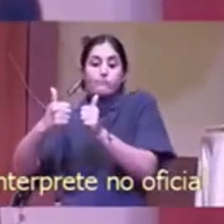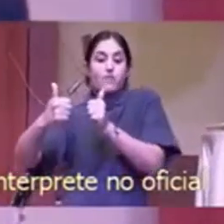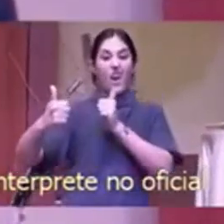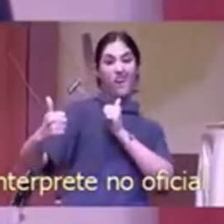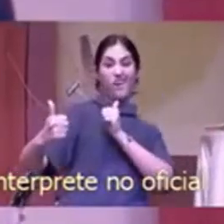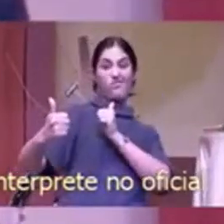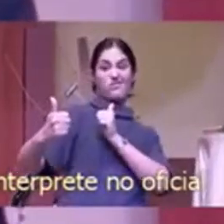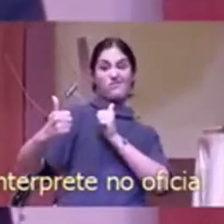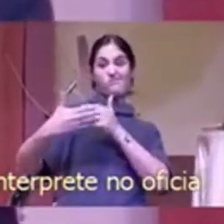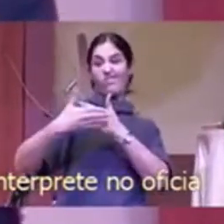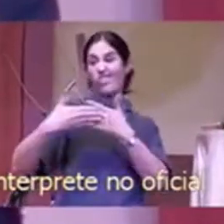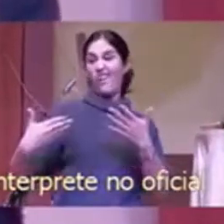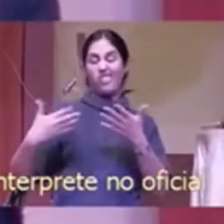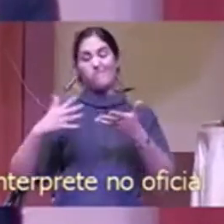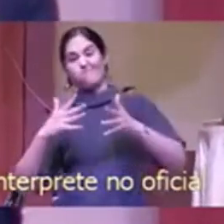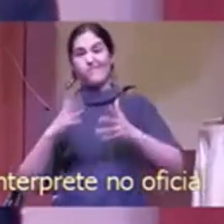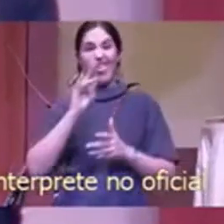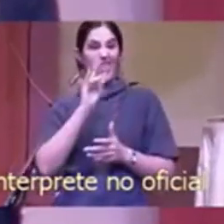después.